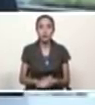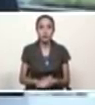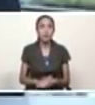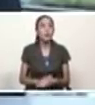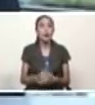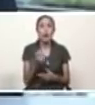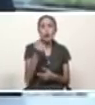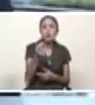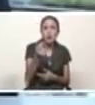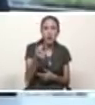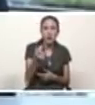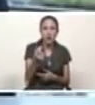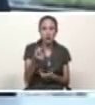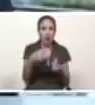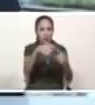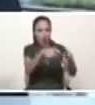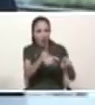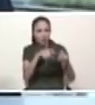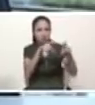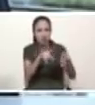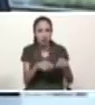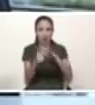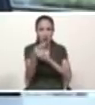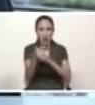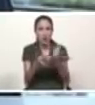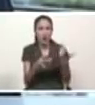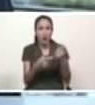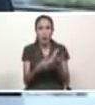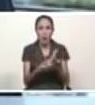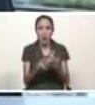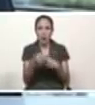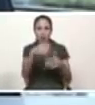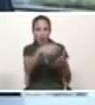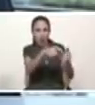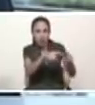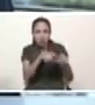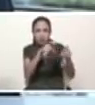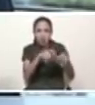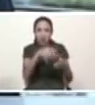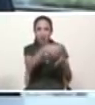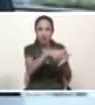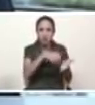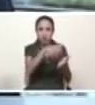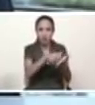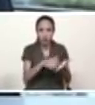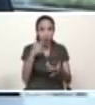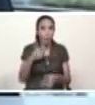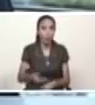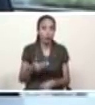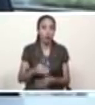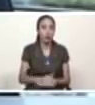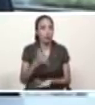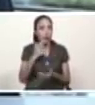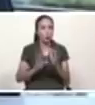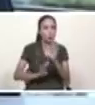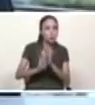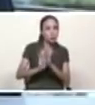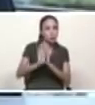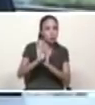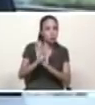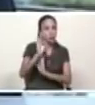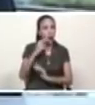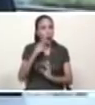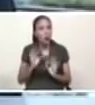semilla nacional en este caso estamos en un proyecto que hemos ido potenciando cuidando de manera muy especial